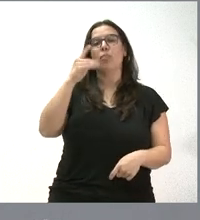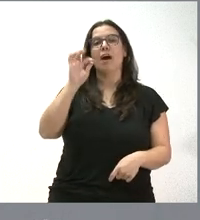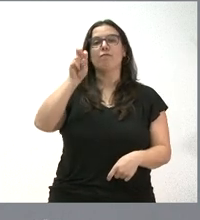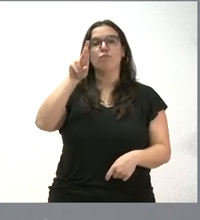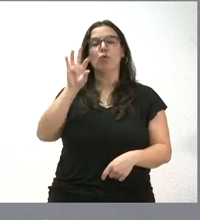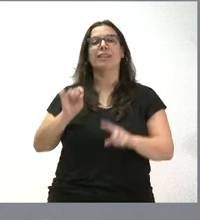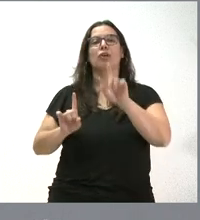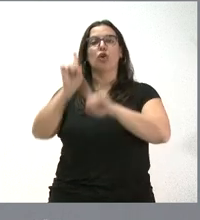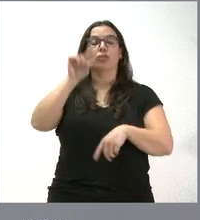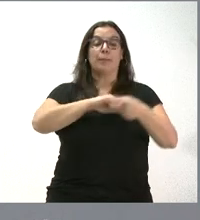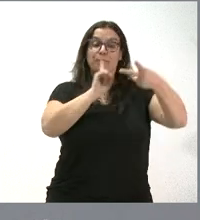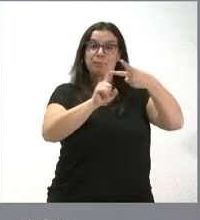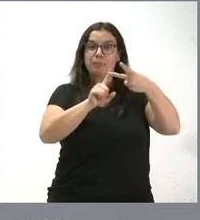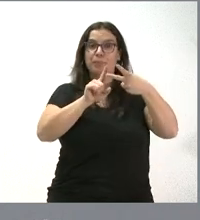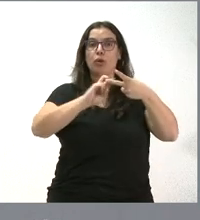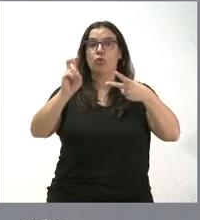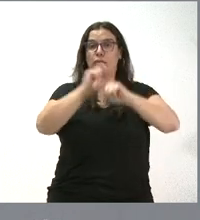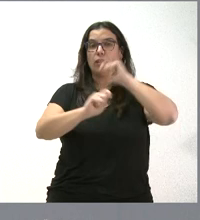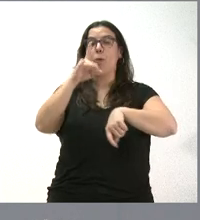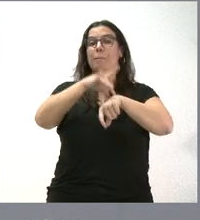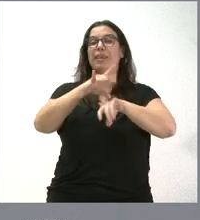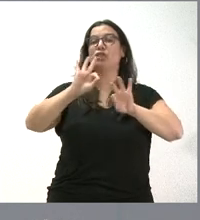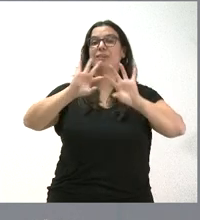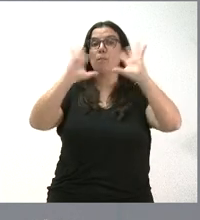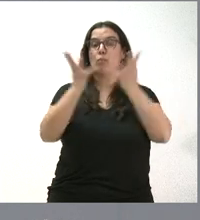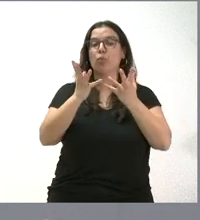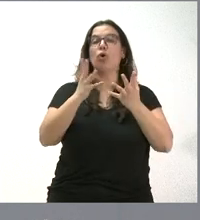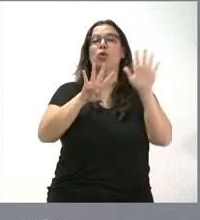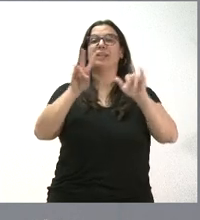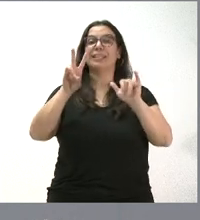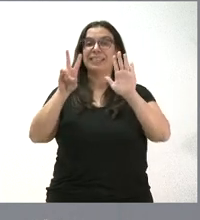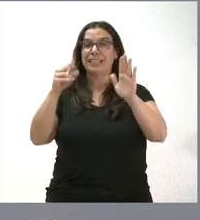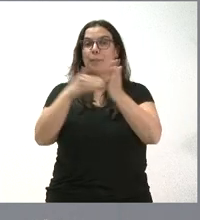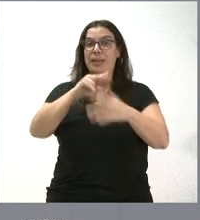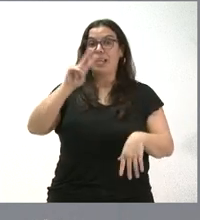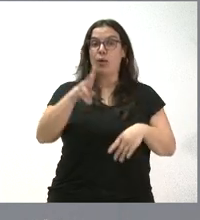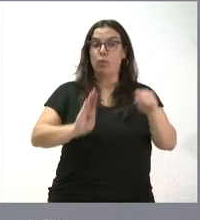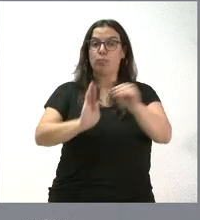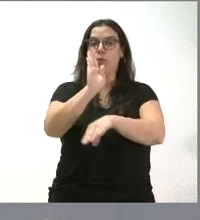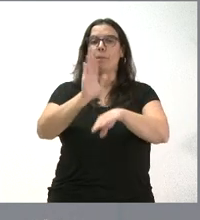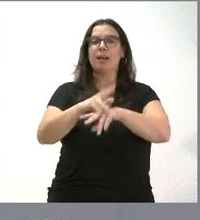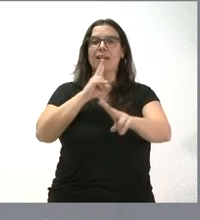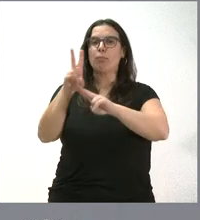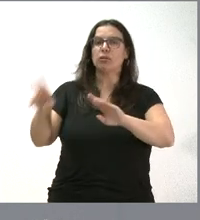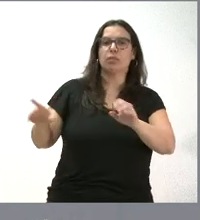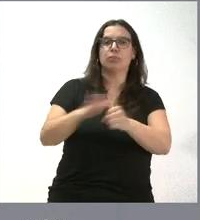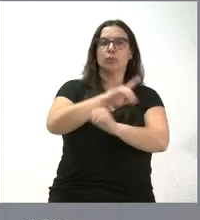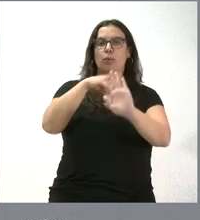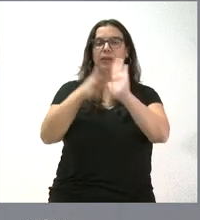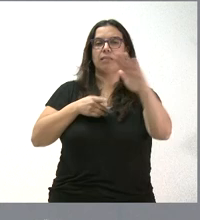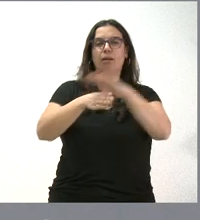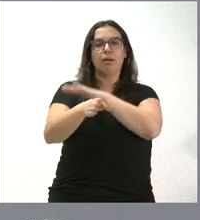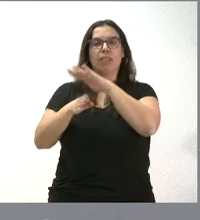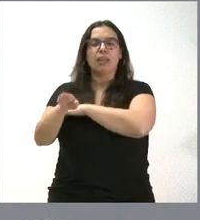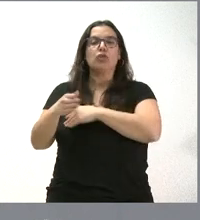Médicos del Mundo, la aportación, que es de 97.000 euros, persigue una respuesta integral para garantizar el acceso a servicios de